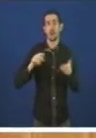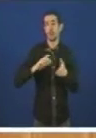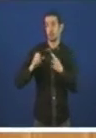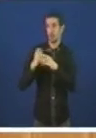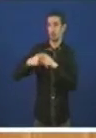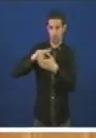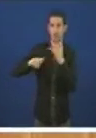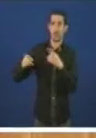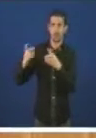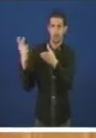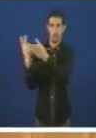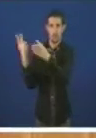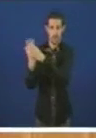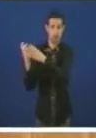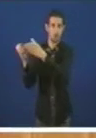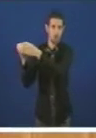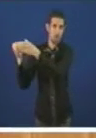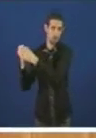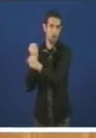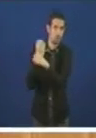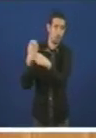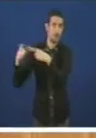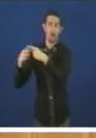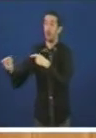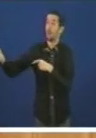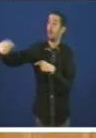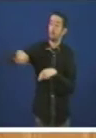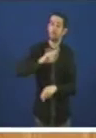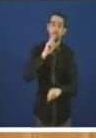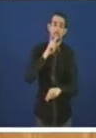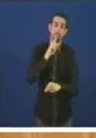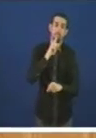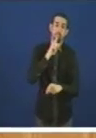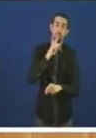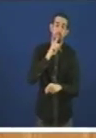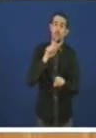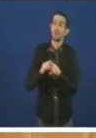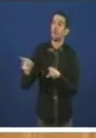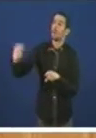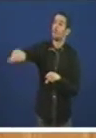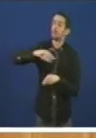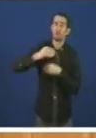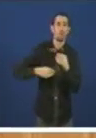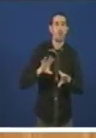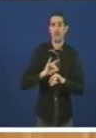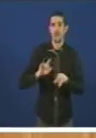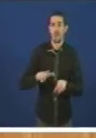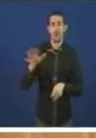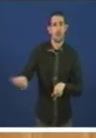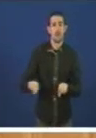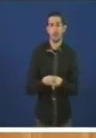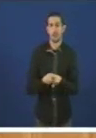formaban parte estaba de brazos caídos neste tema e calaron vostedes tamén de forma a clamorosa